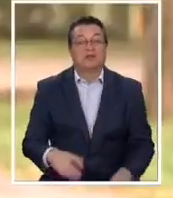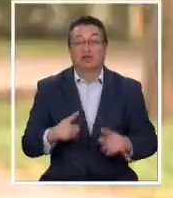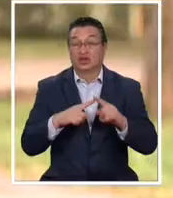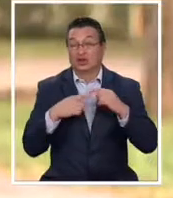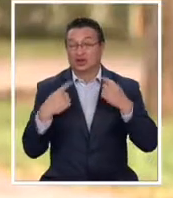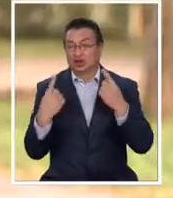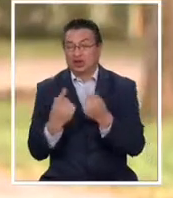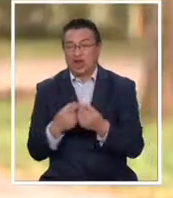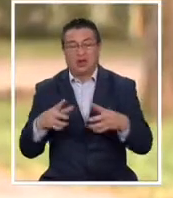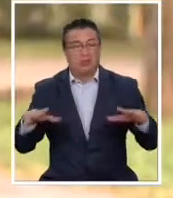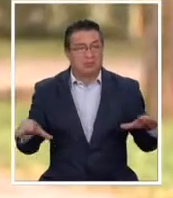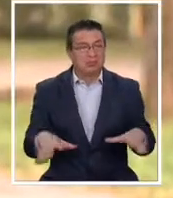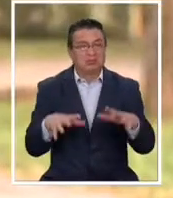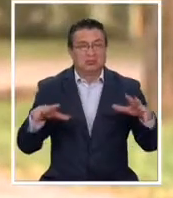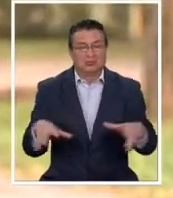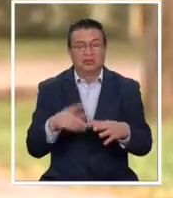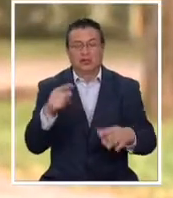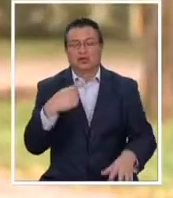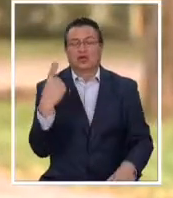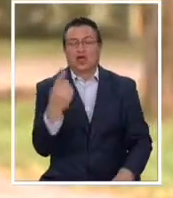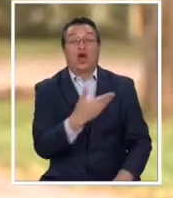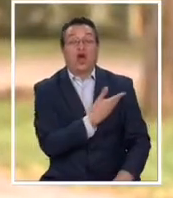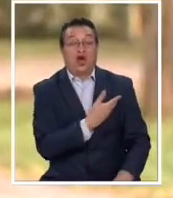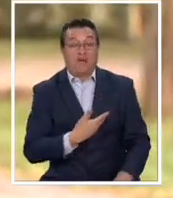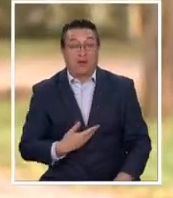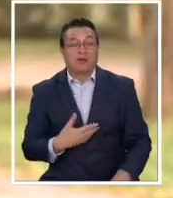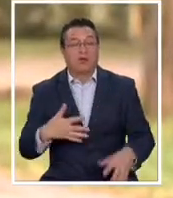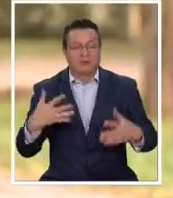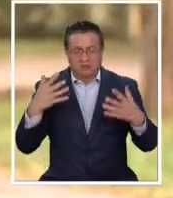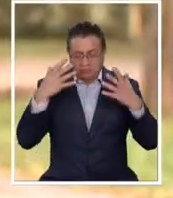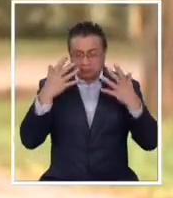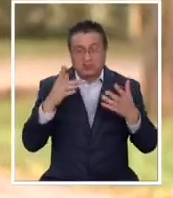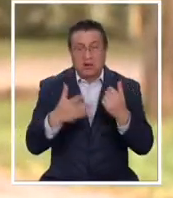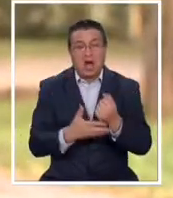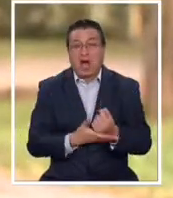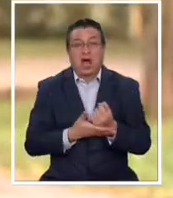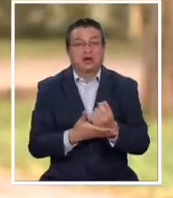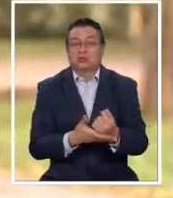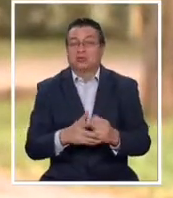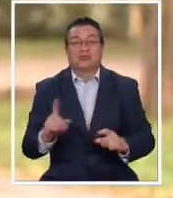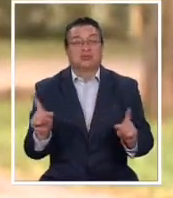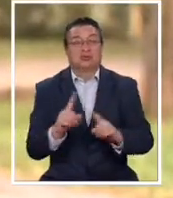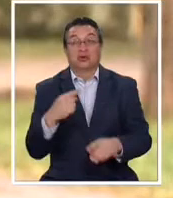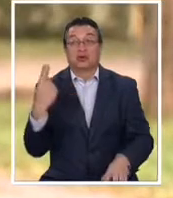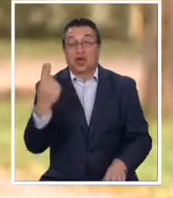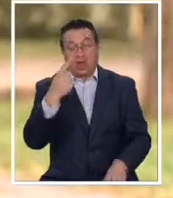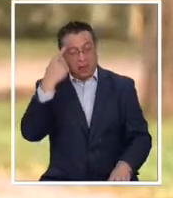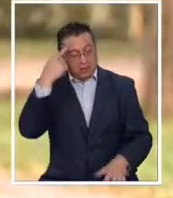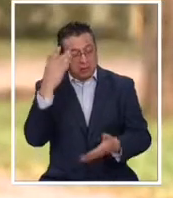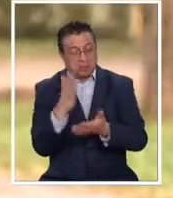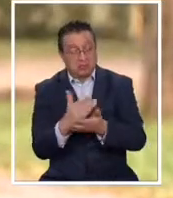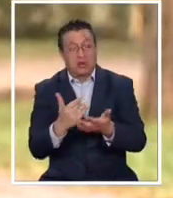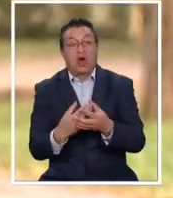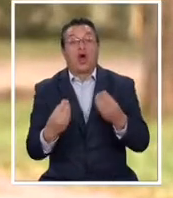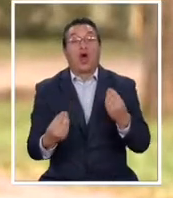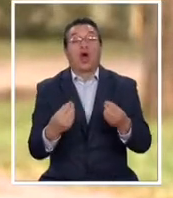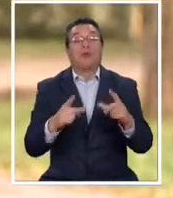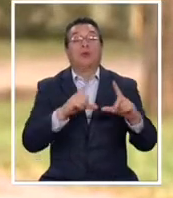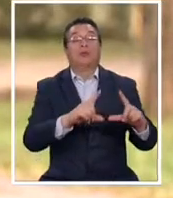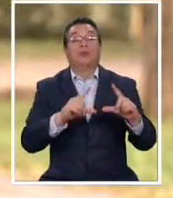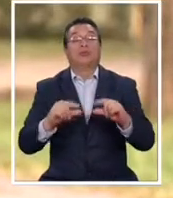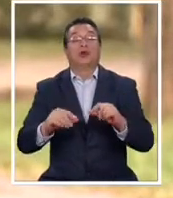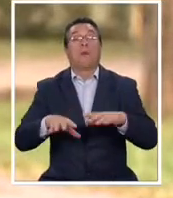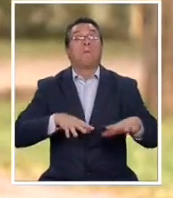desgaste de energía que ha tenido ocupado además el gobierno, la verdad es que no contribuyen. Deberíamos estar todos pensando en cómo efectivamente reducimos la